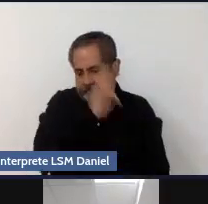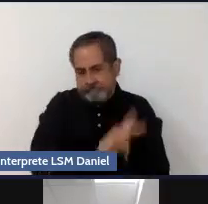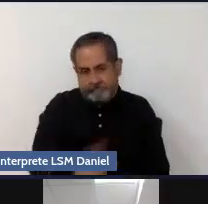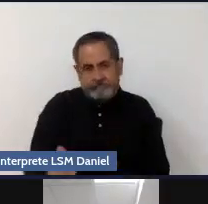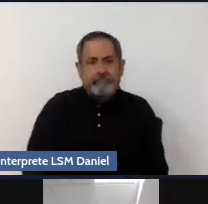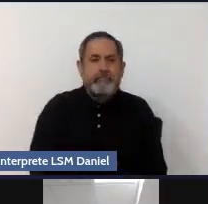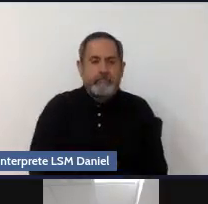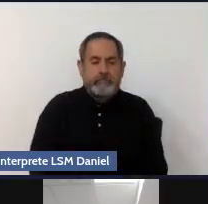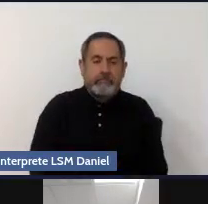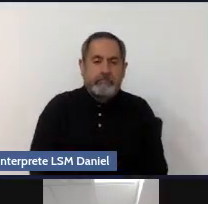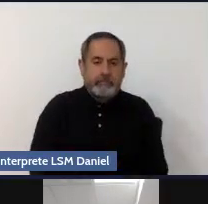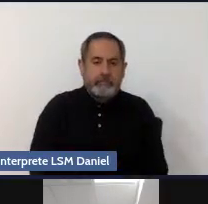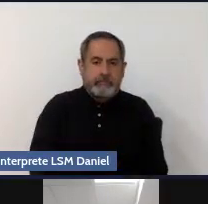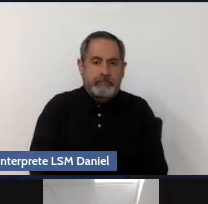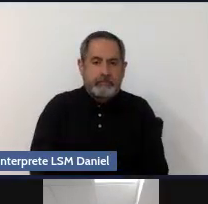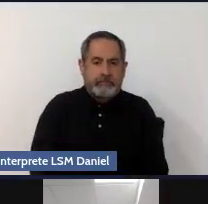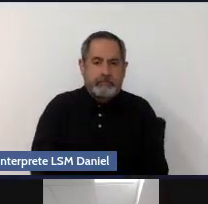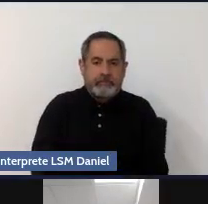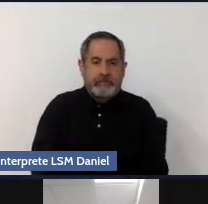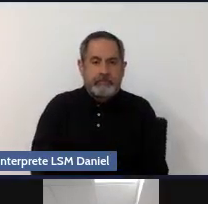La que sigue, por favor.